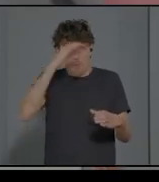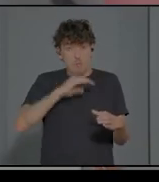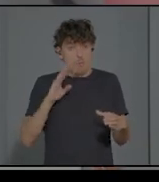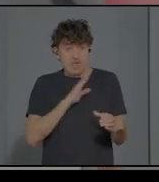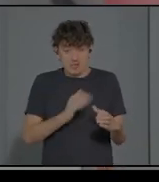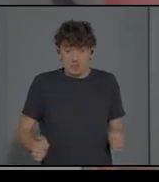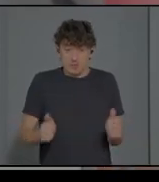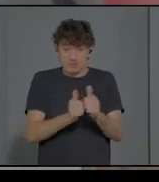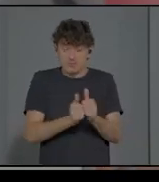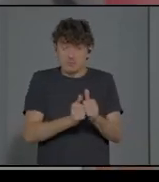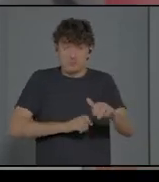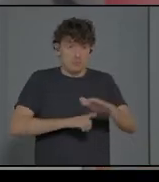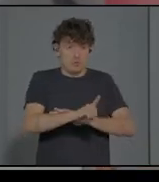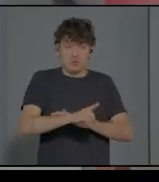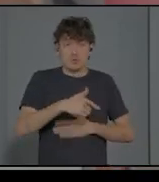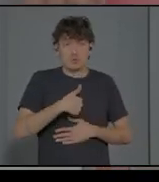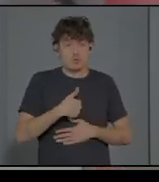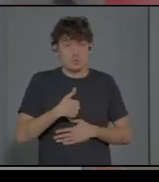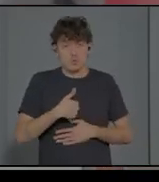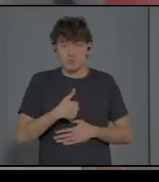al...